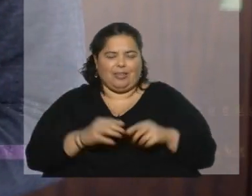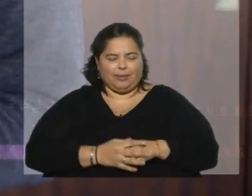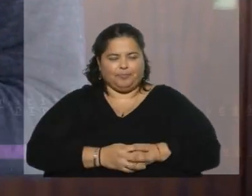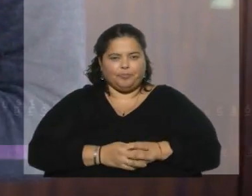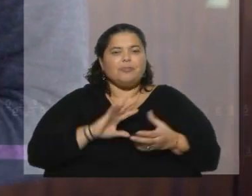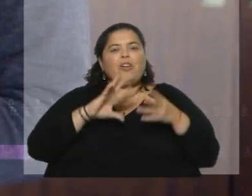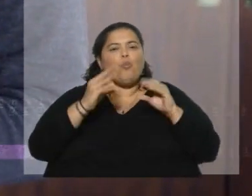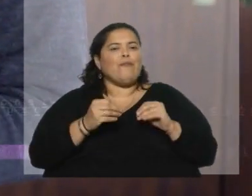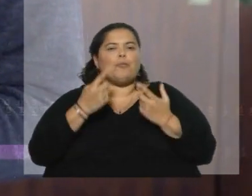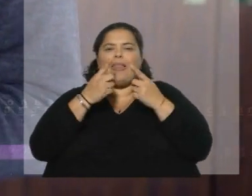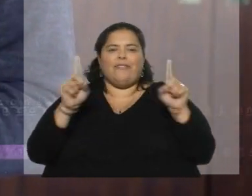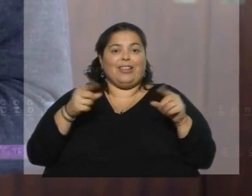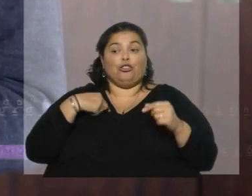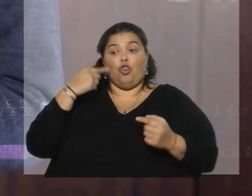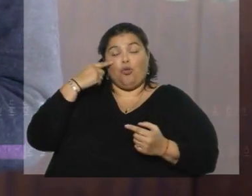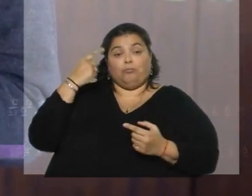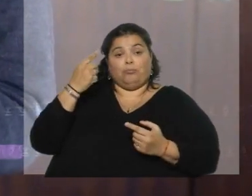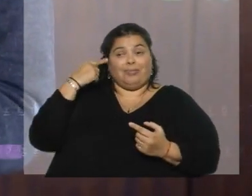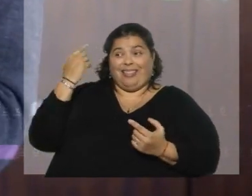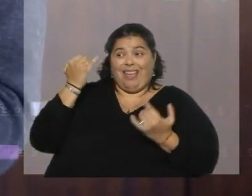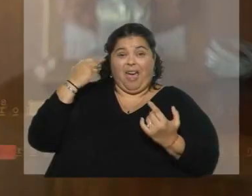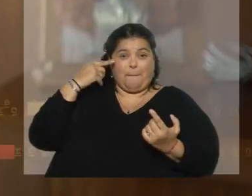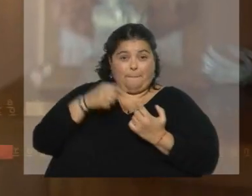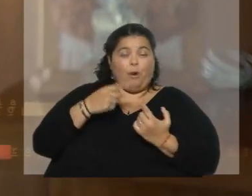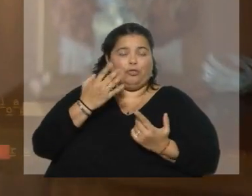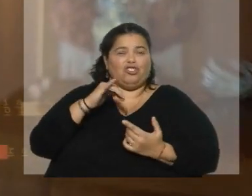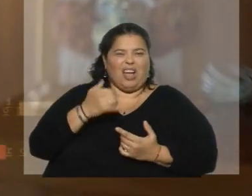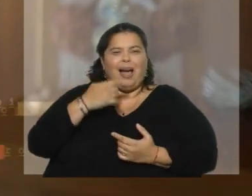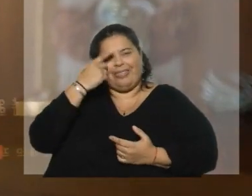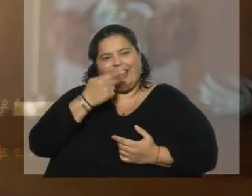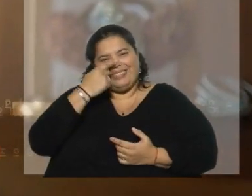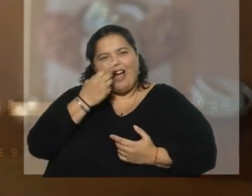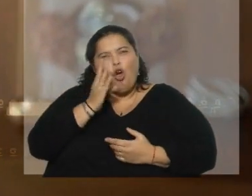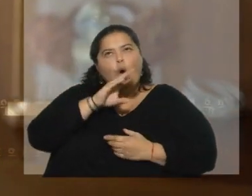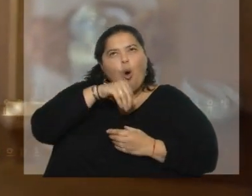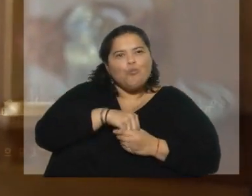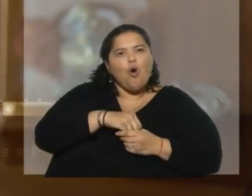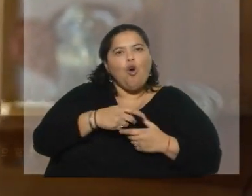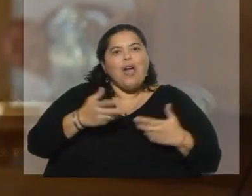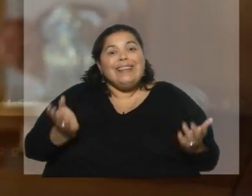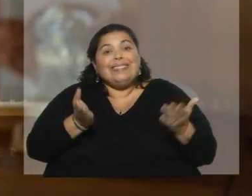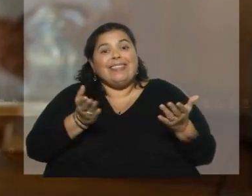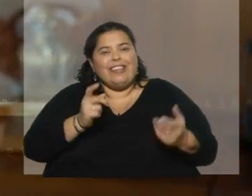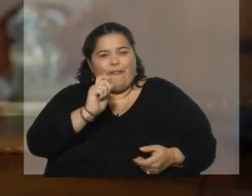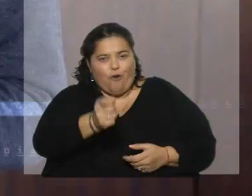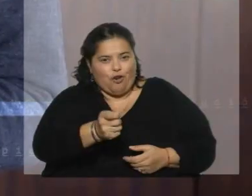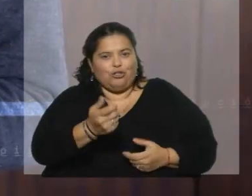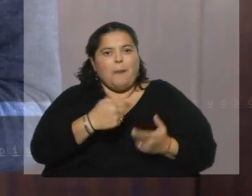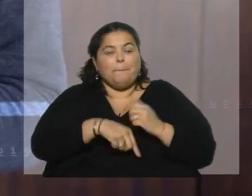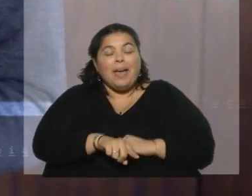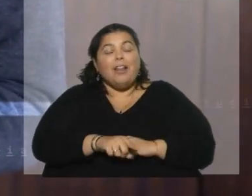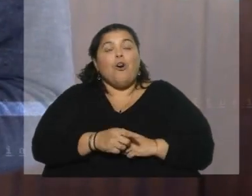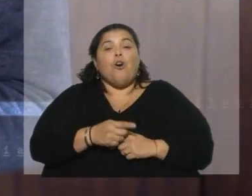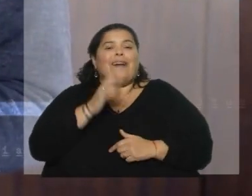desde hace mucho tiempo interesados en incorporar, que es sobre todo la parte de incentivos, como te decía. Pero